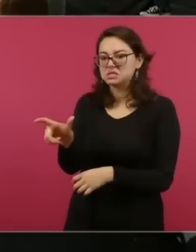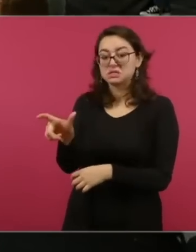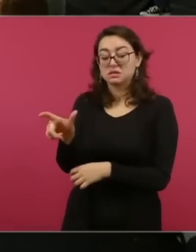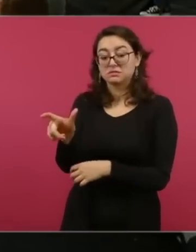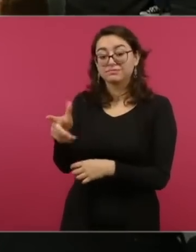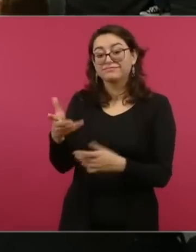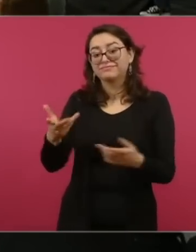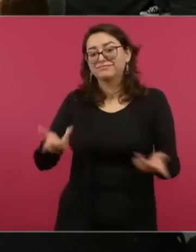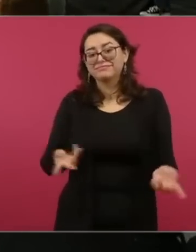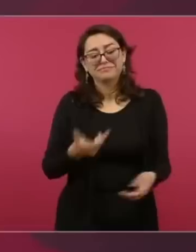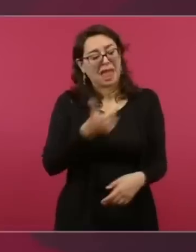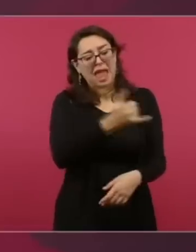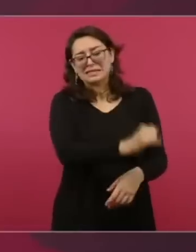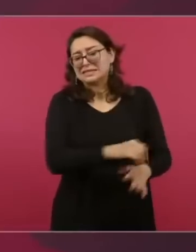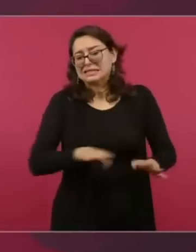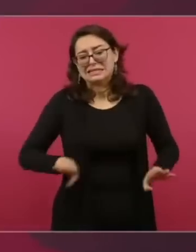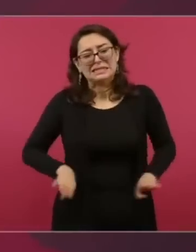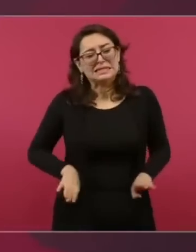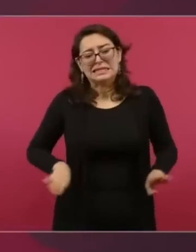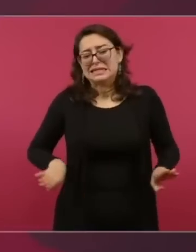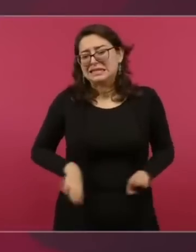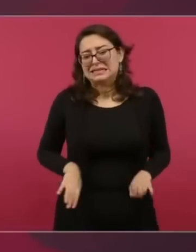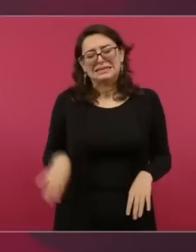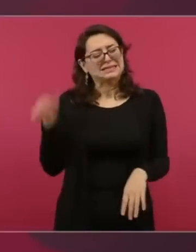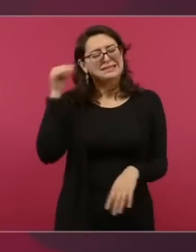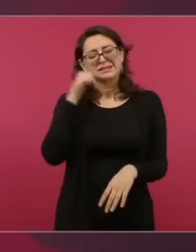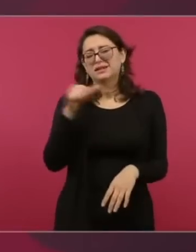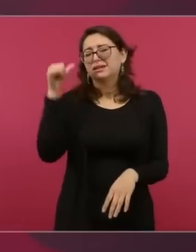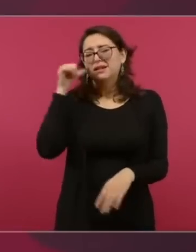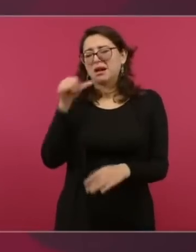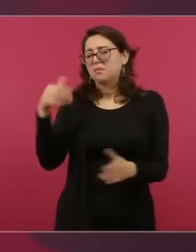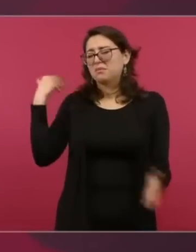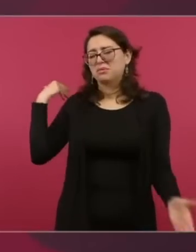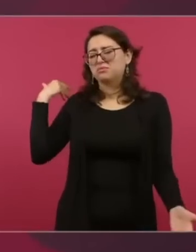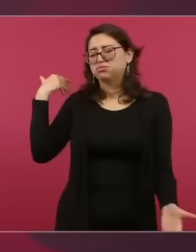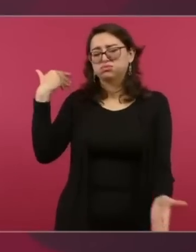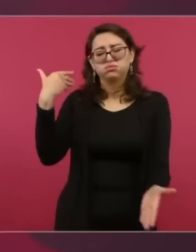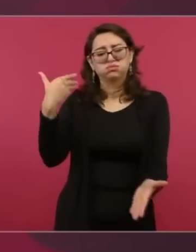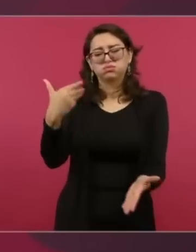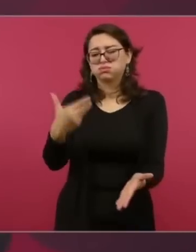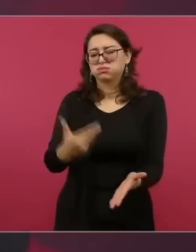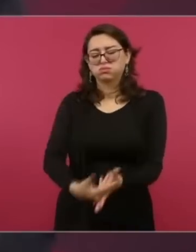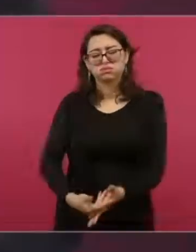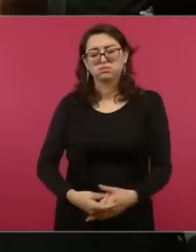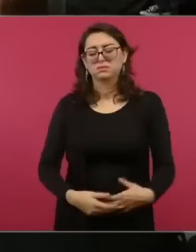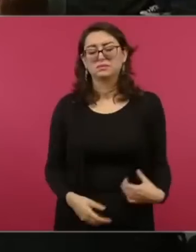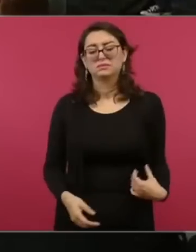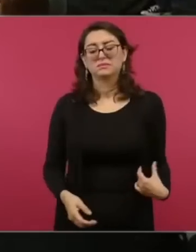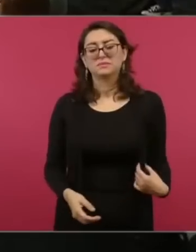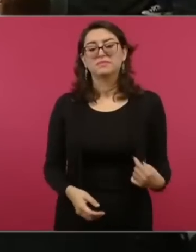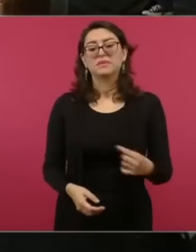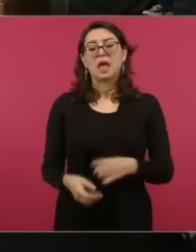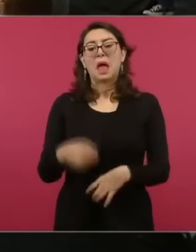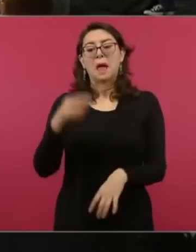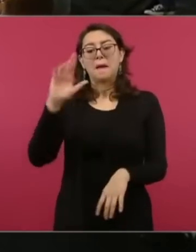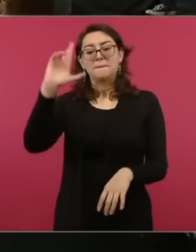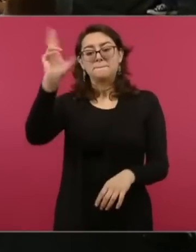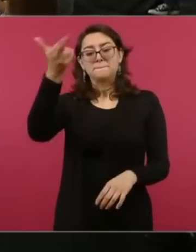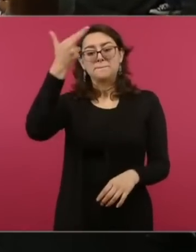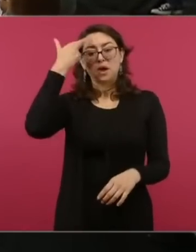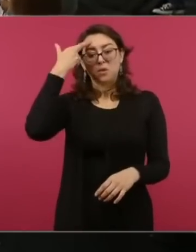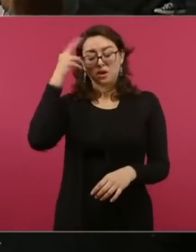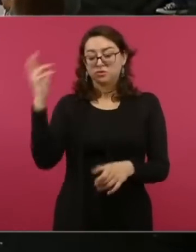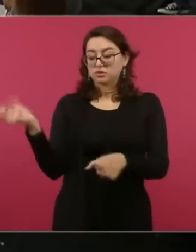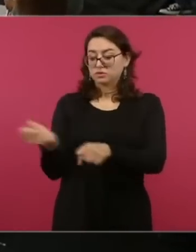los libros de texto gratuito. Era secretario de educación, Torres